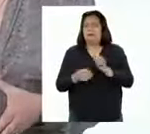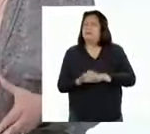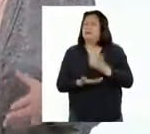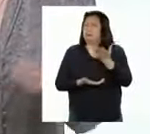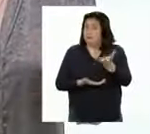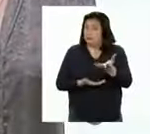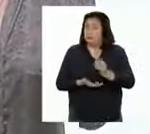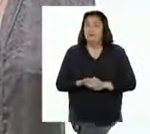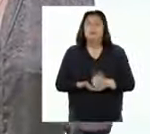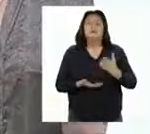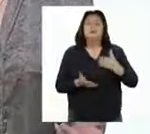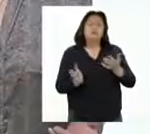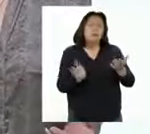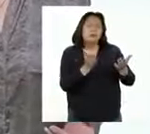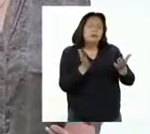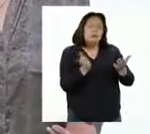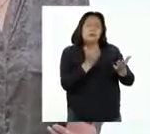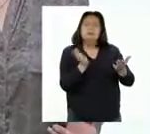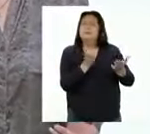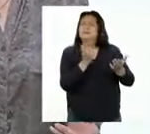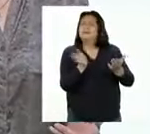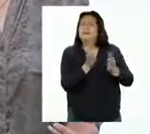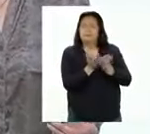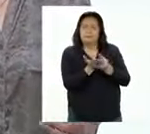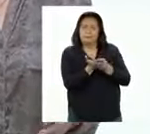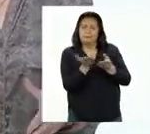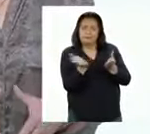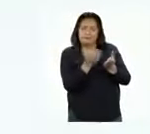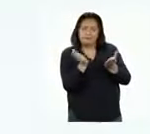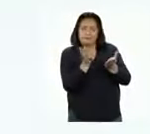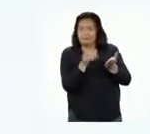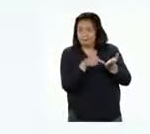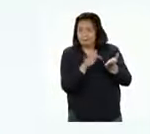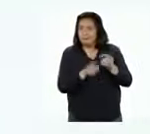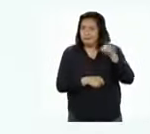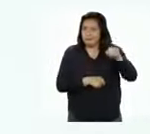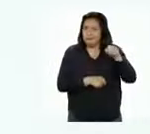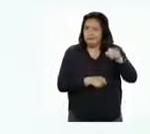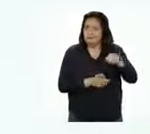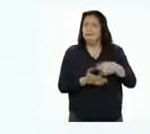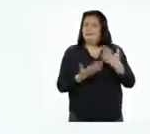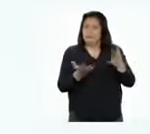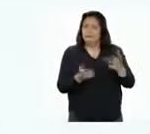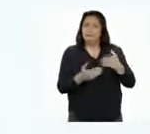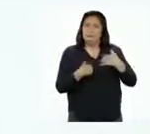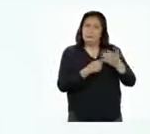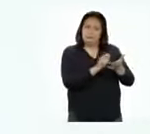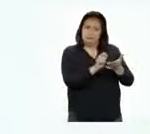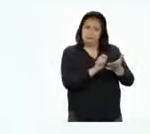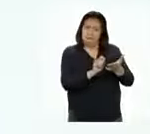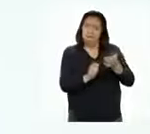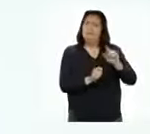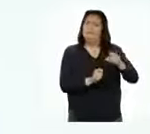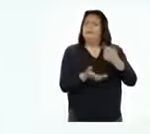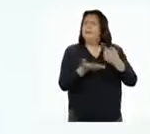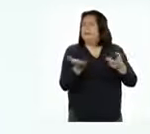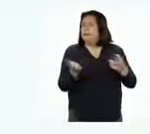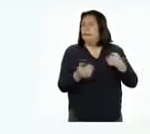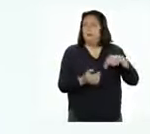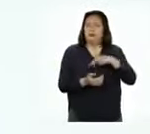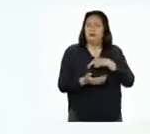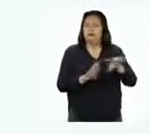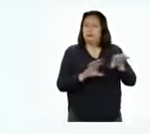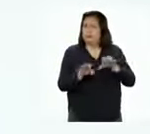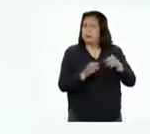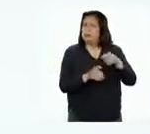Para ello, revisaremos nuestro portafolio. Allí tenemos anotaciones y los productos que